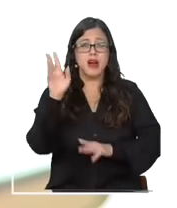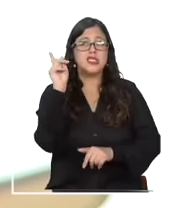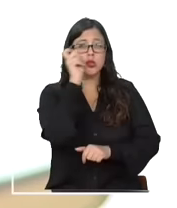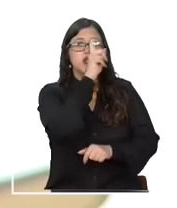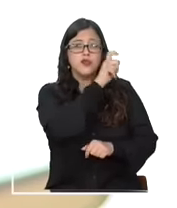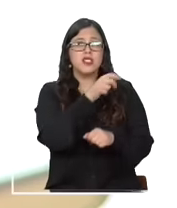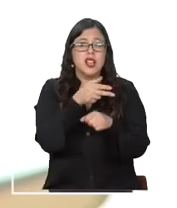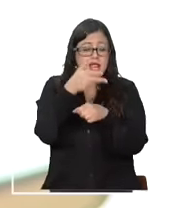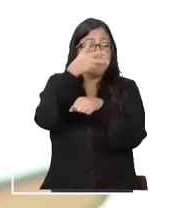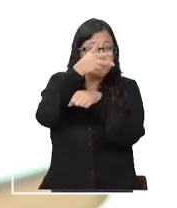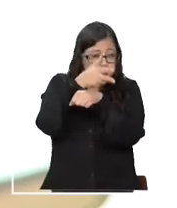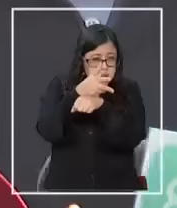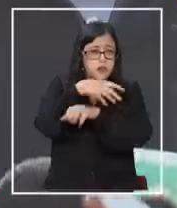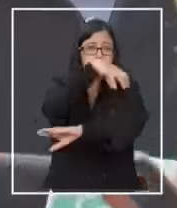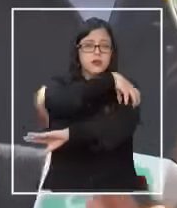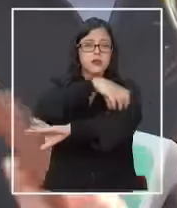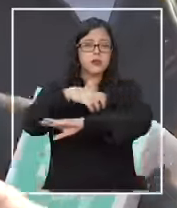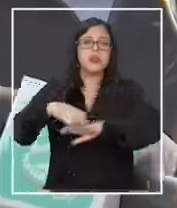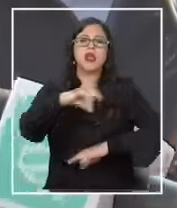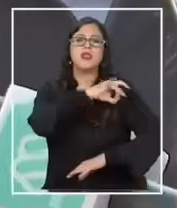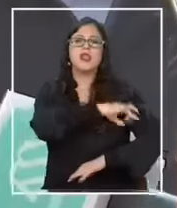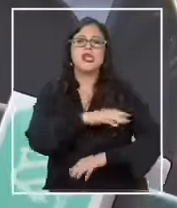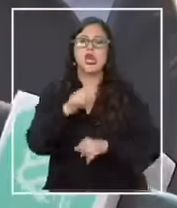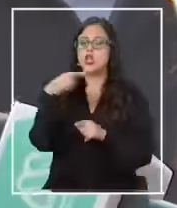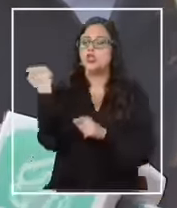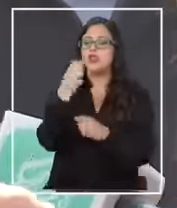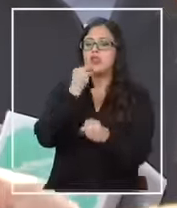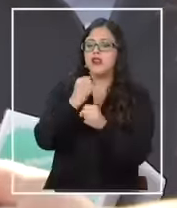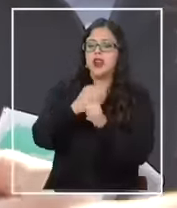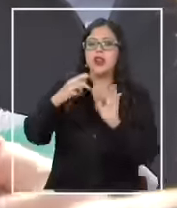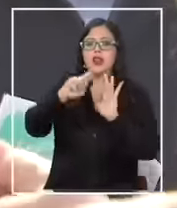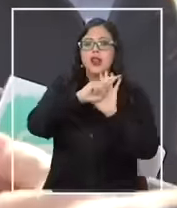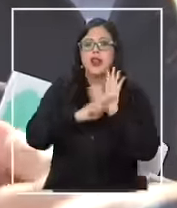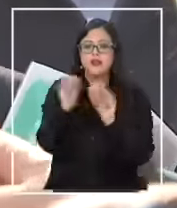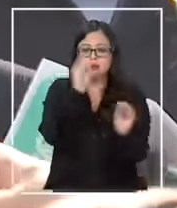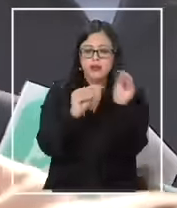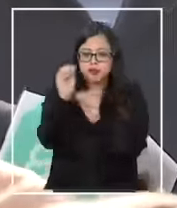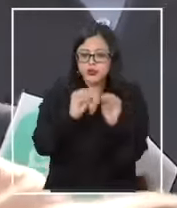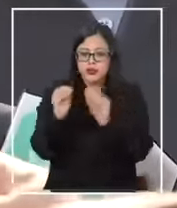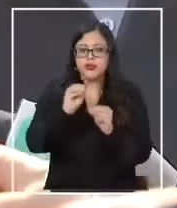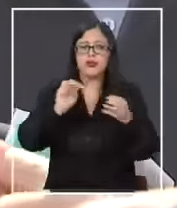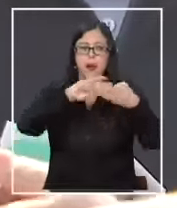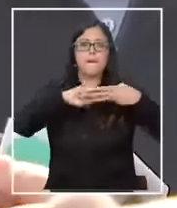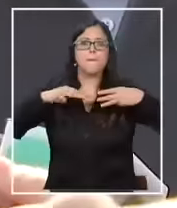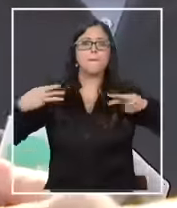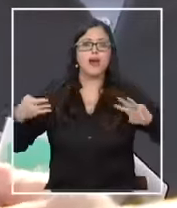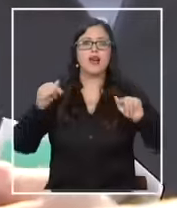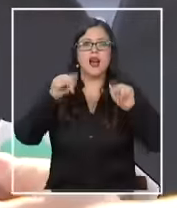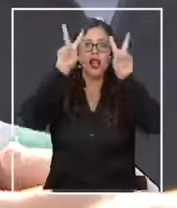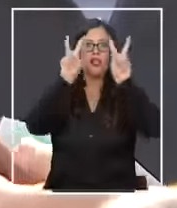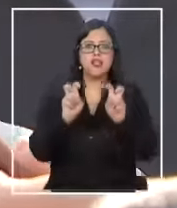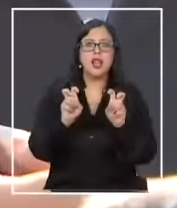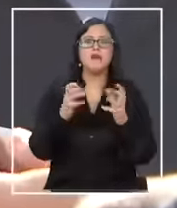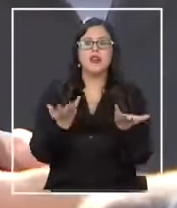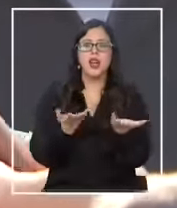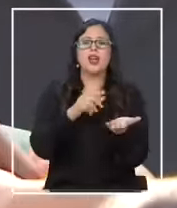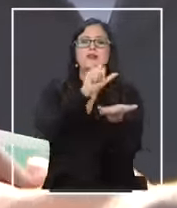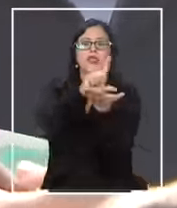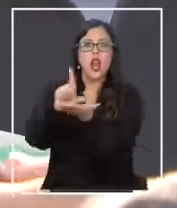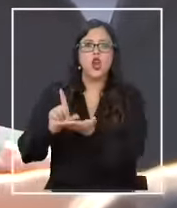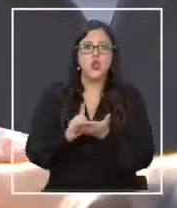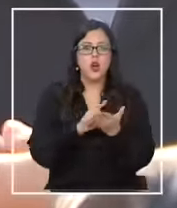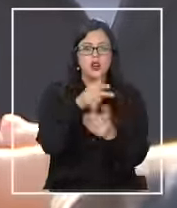cámaras a lo largo del país. Estamos trabajando en el reglamento que define la metodología para establecer estos puntos de instalación de los distintos